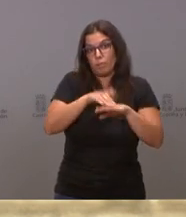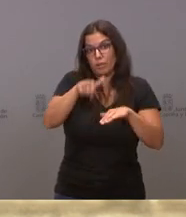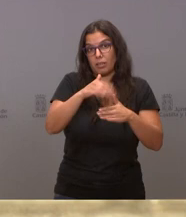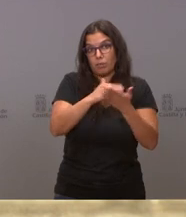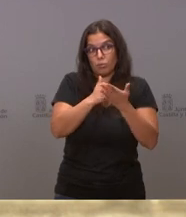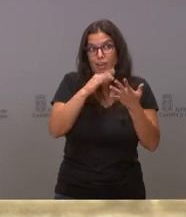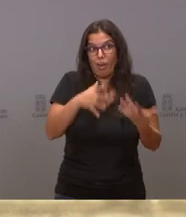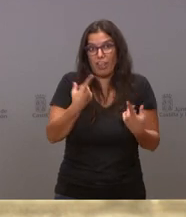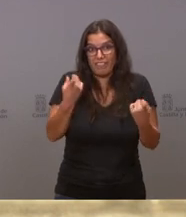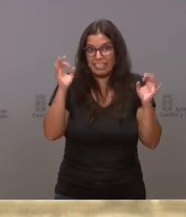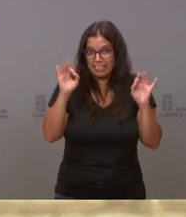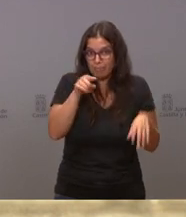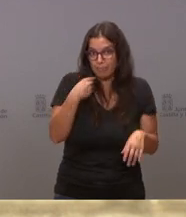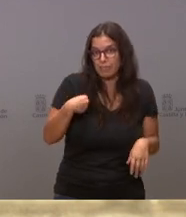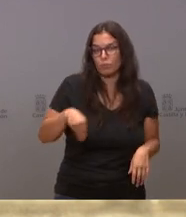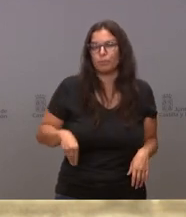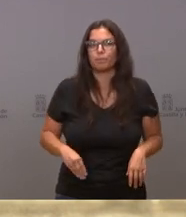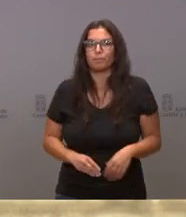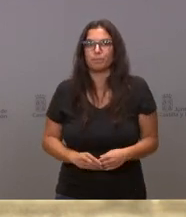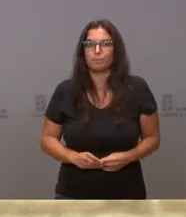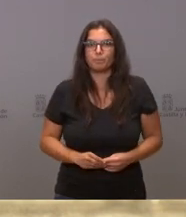necesitamos en estos momentos en Castilla y León.